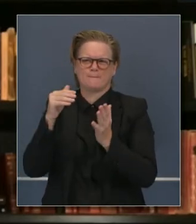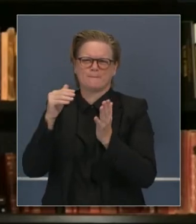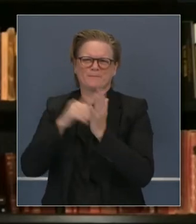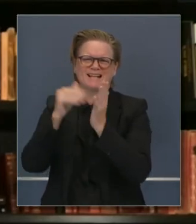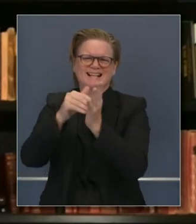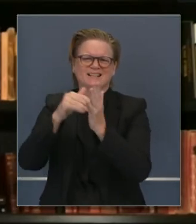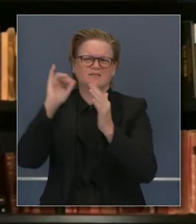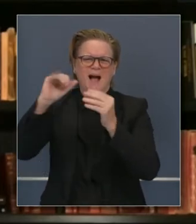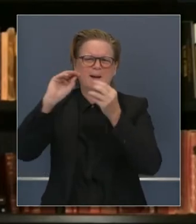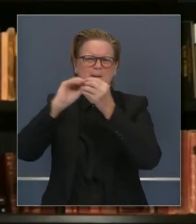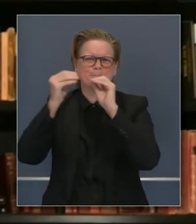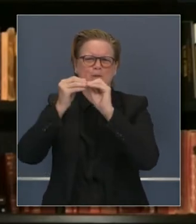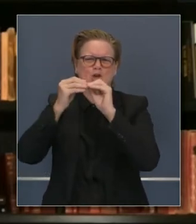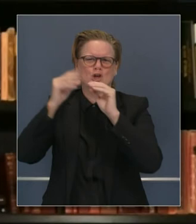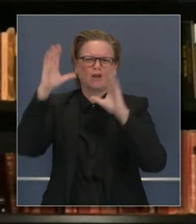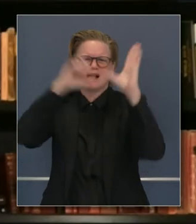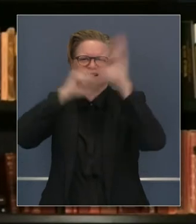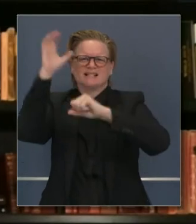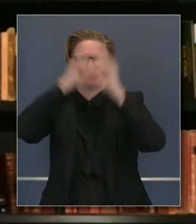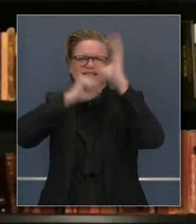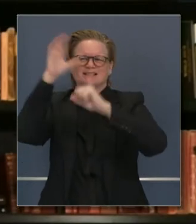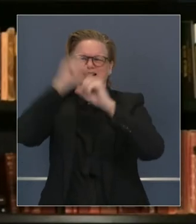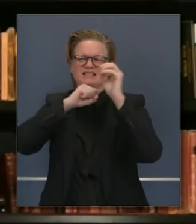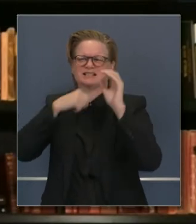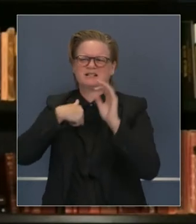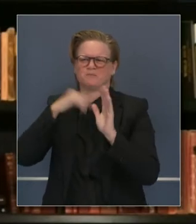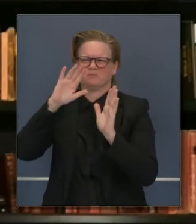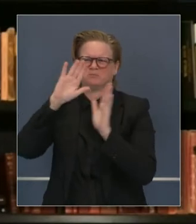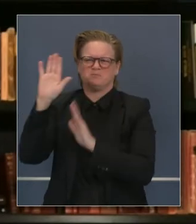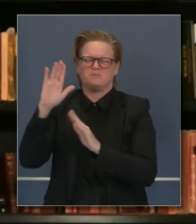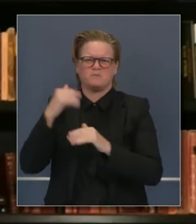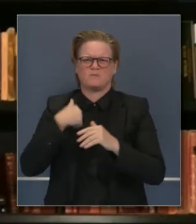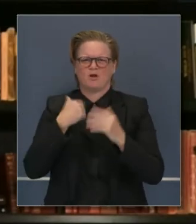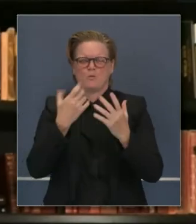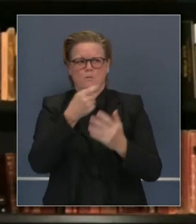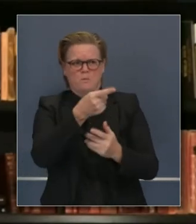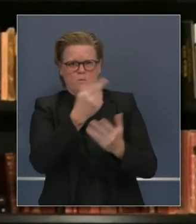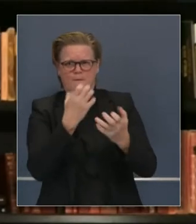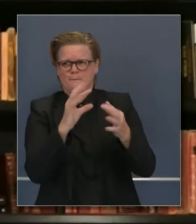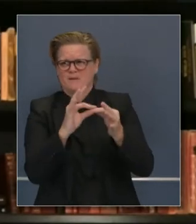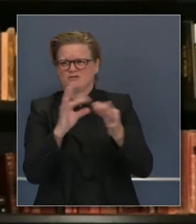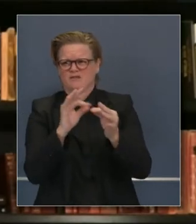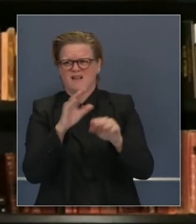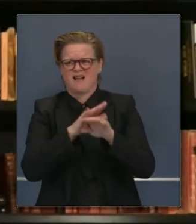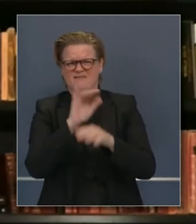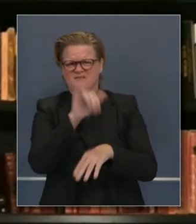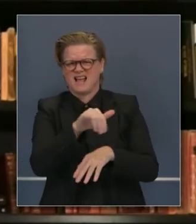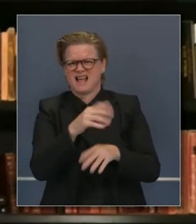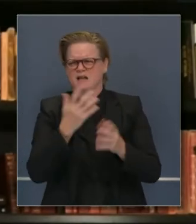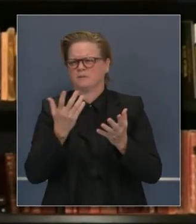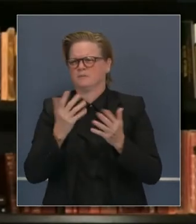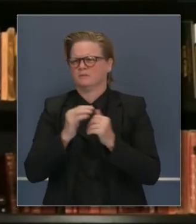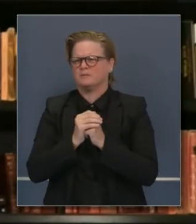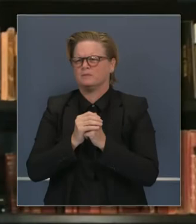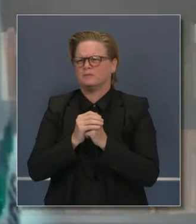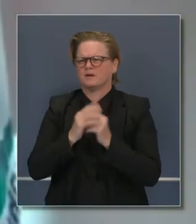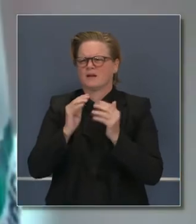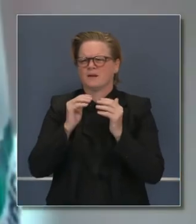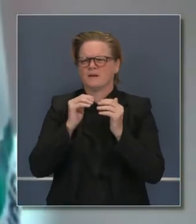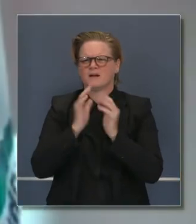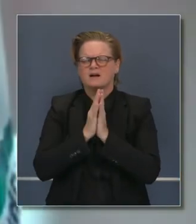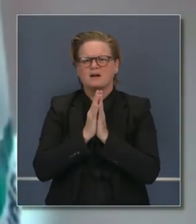y si estamos suponiendo o no esta cifra o si estamos siendo lo suficientemente cautelosos sobre cómo